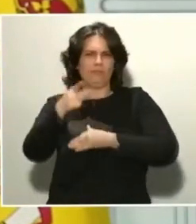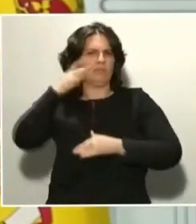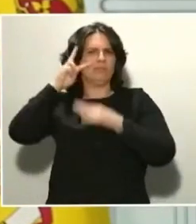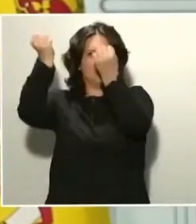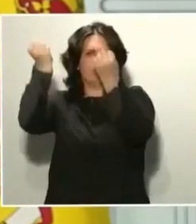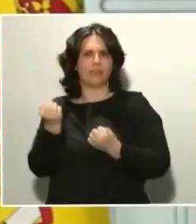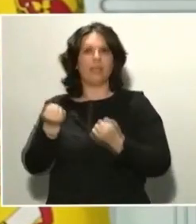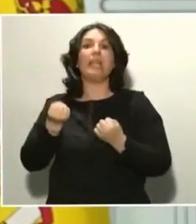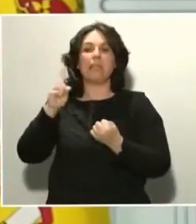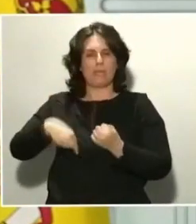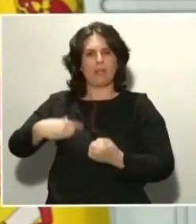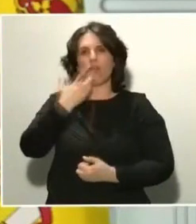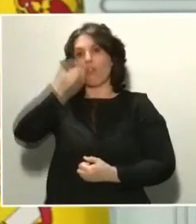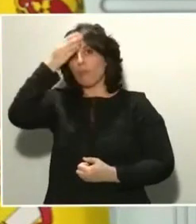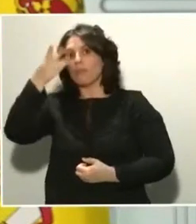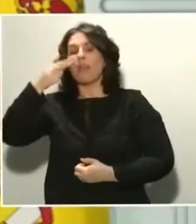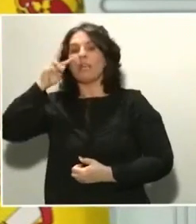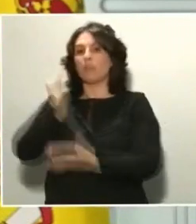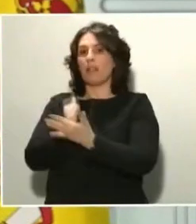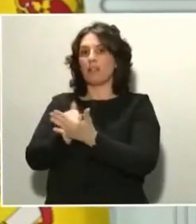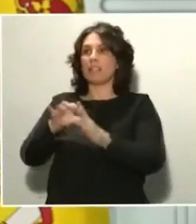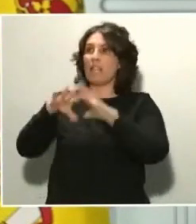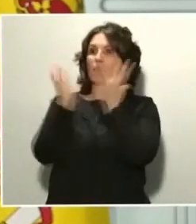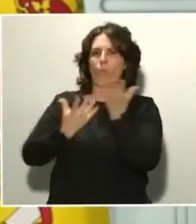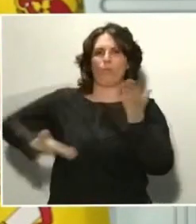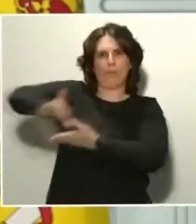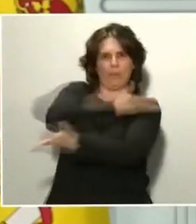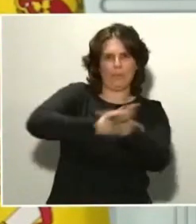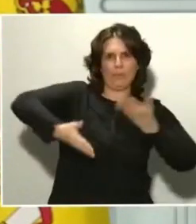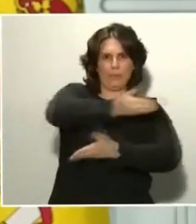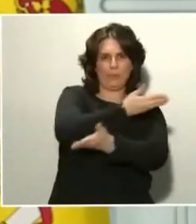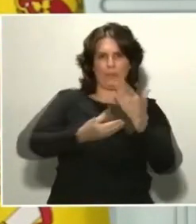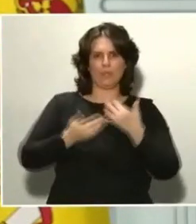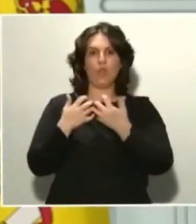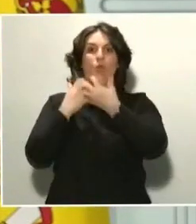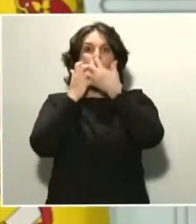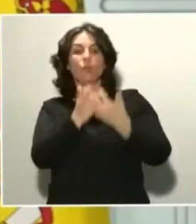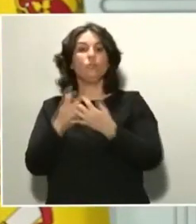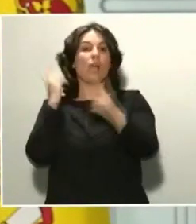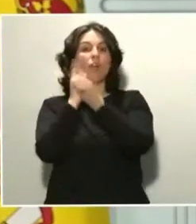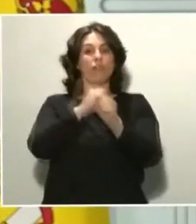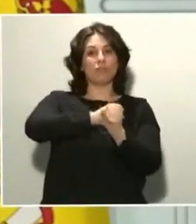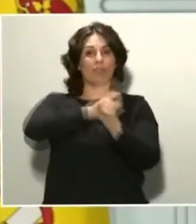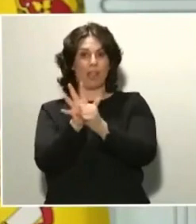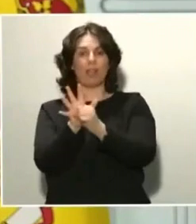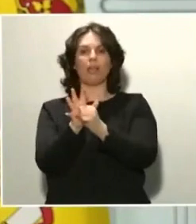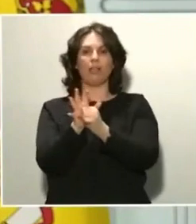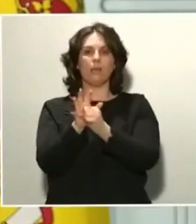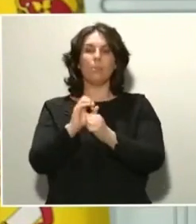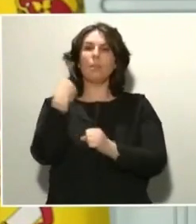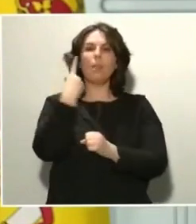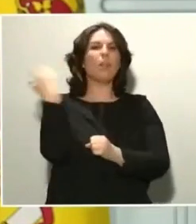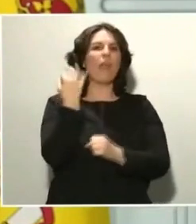con los investigadores a nivel mundial. La lucha contra este virus pasa por conocer a fondo su comportamiento y su evolución,